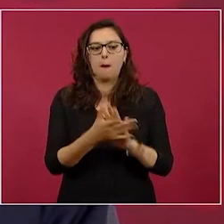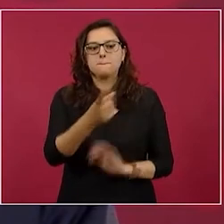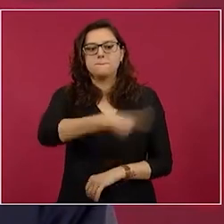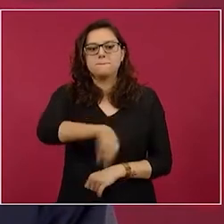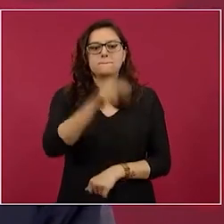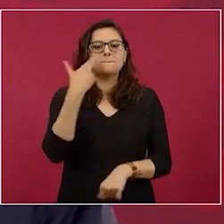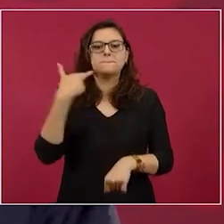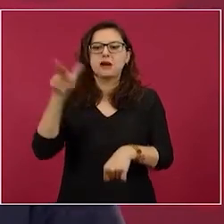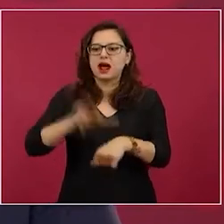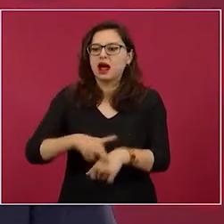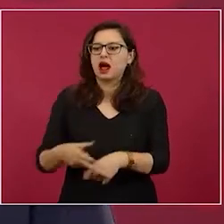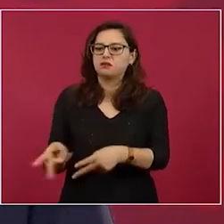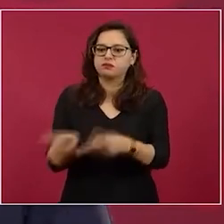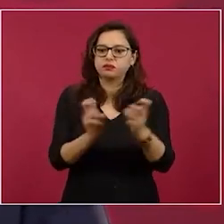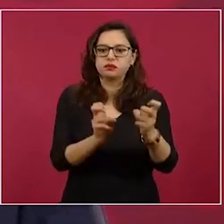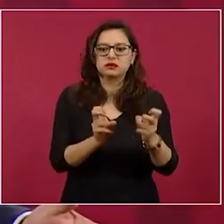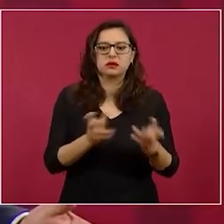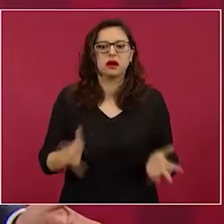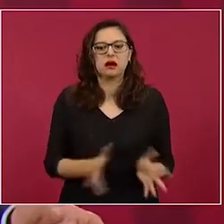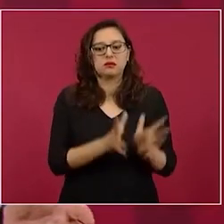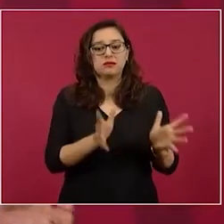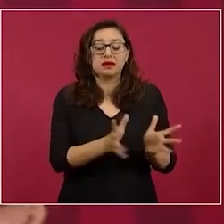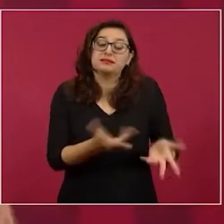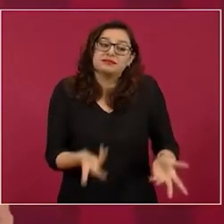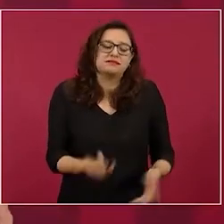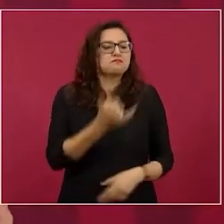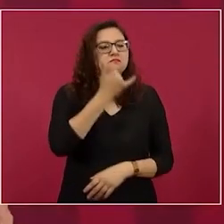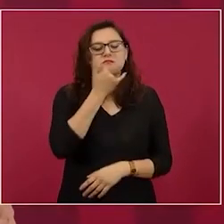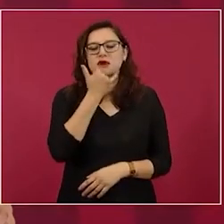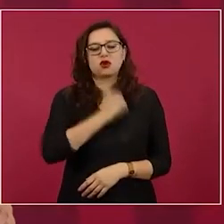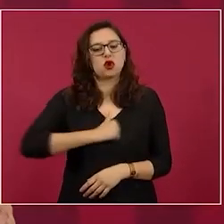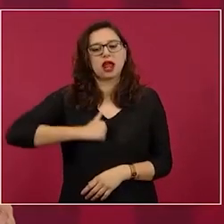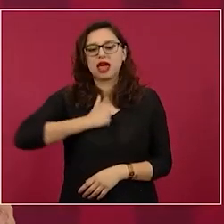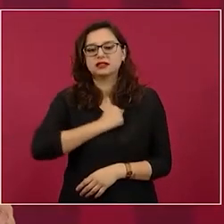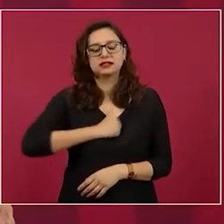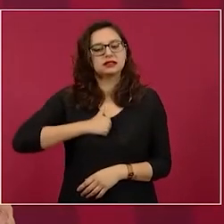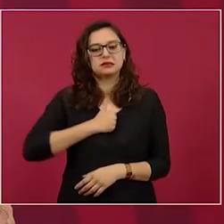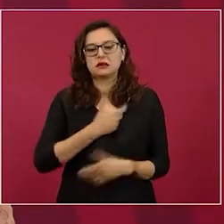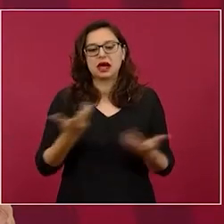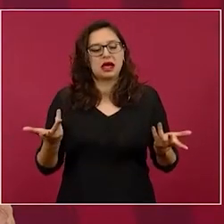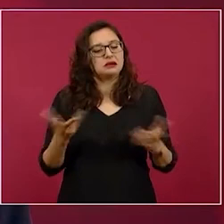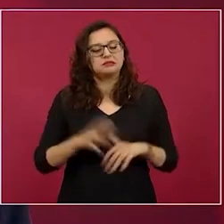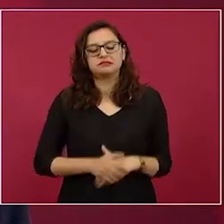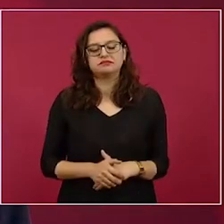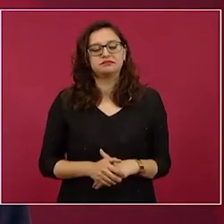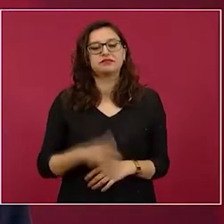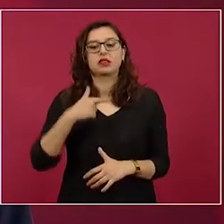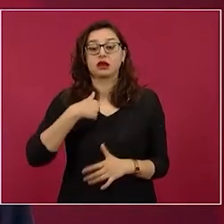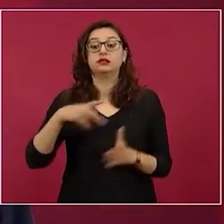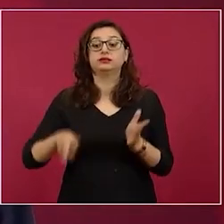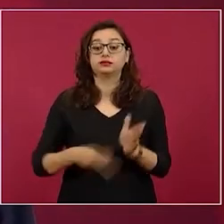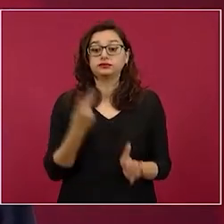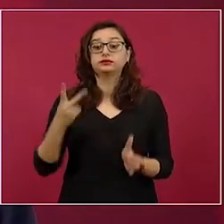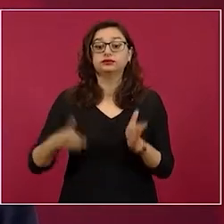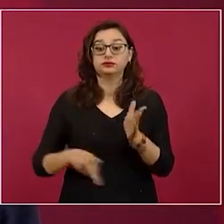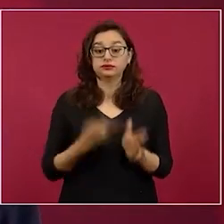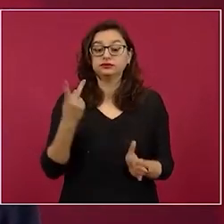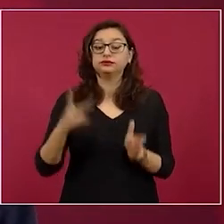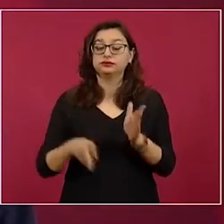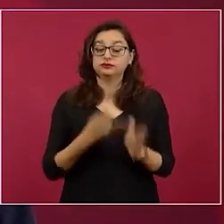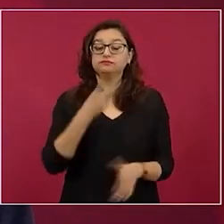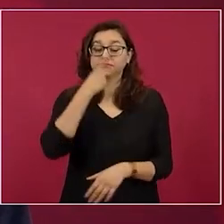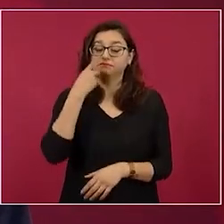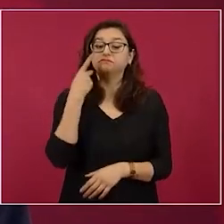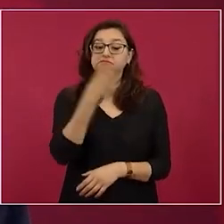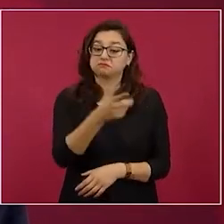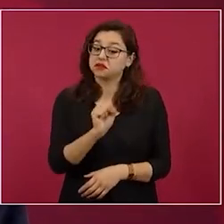entonces lamento tener que estarlo diciendo y otra cosa